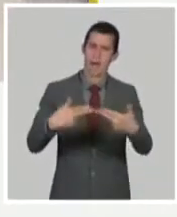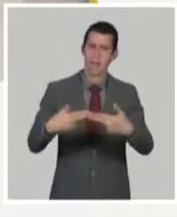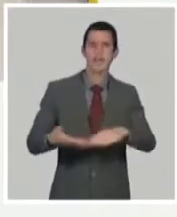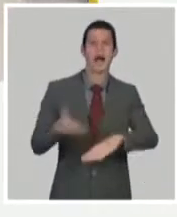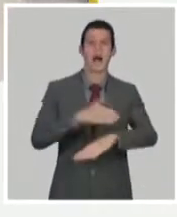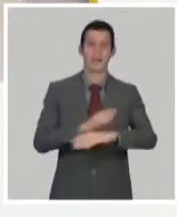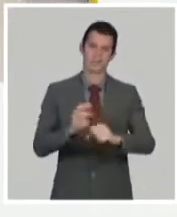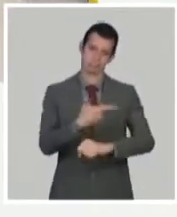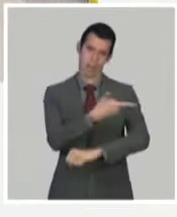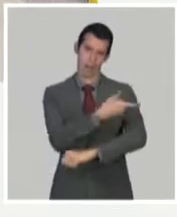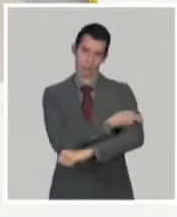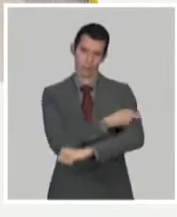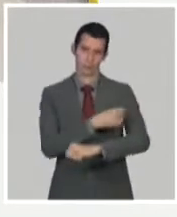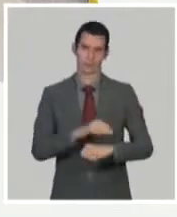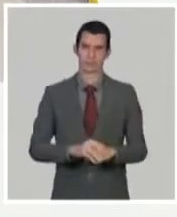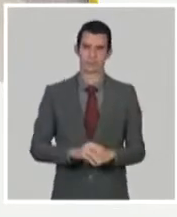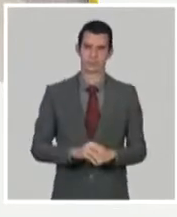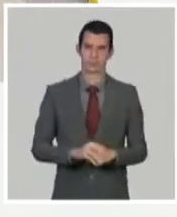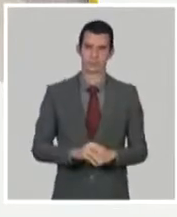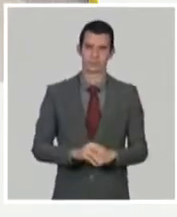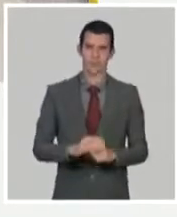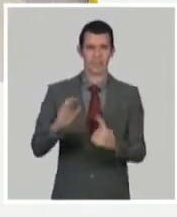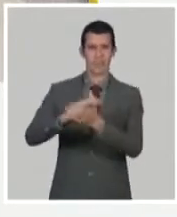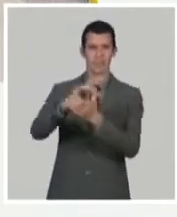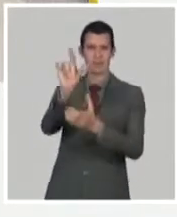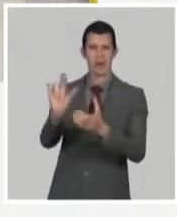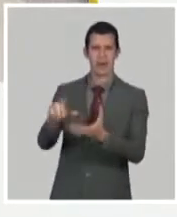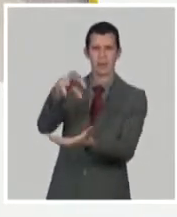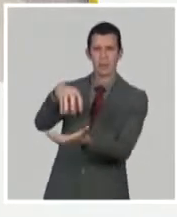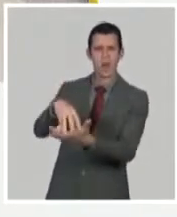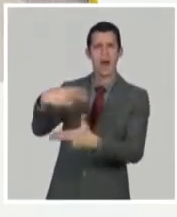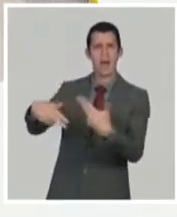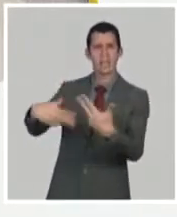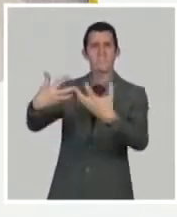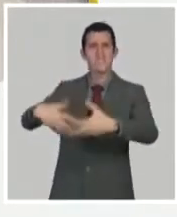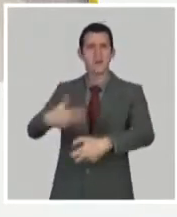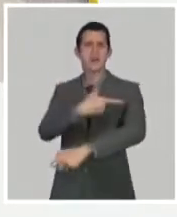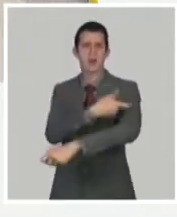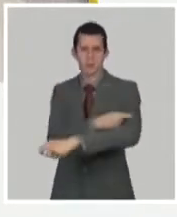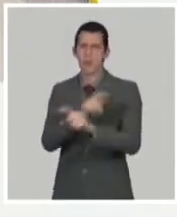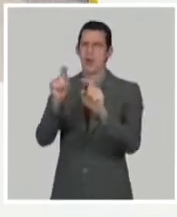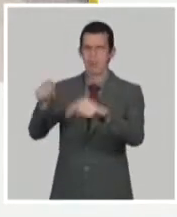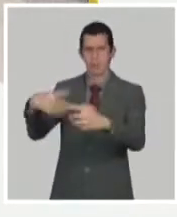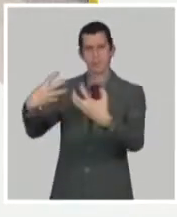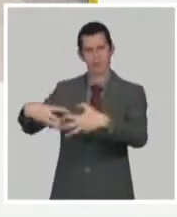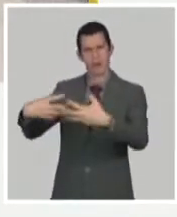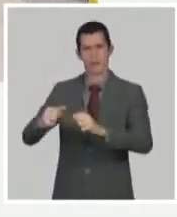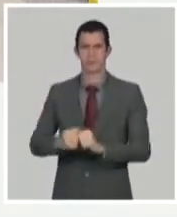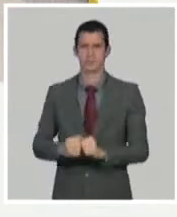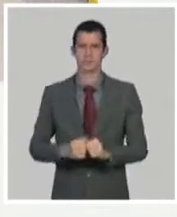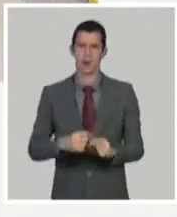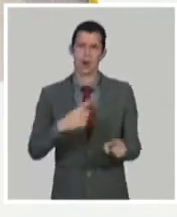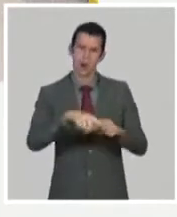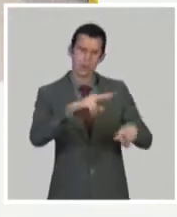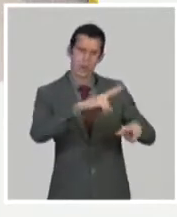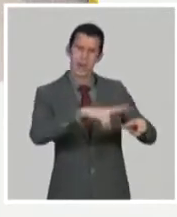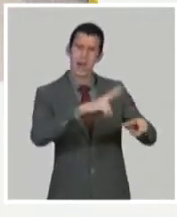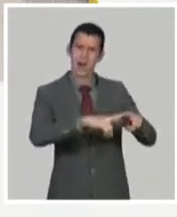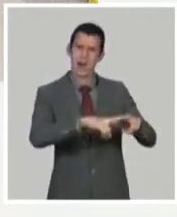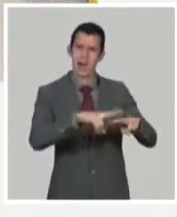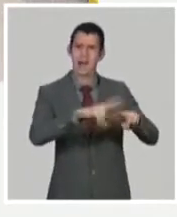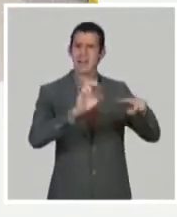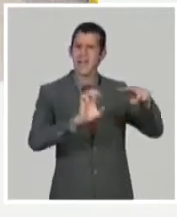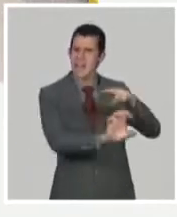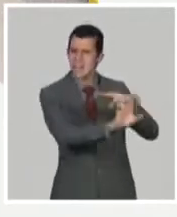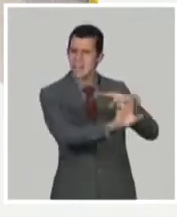en el centro de biopreparados, o un sistema productivo también establecido, que además tiene una amplia cobertura, todos nuestros niños se